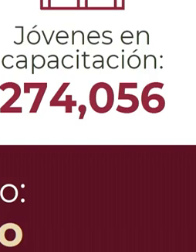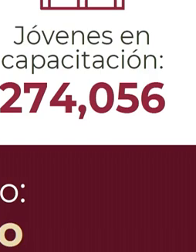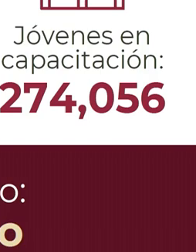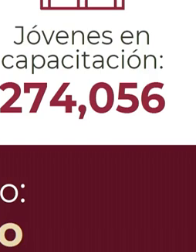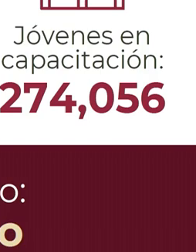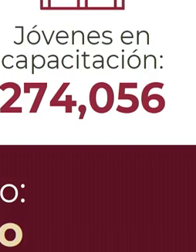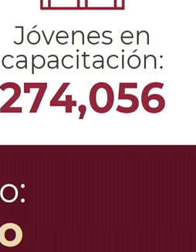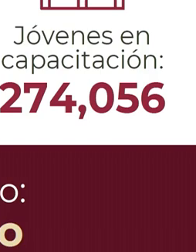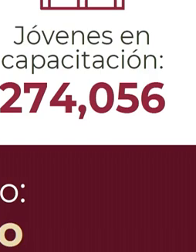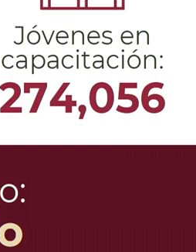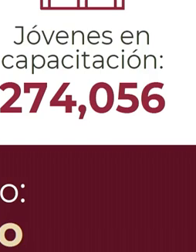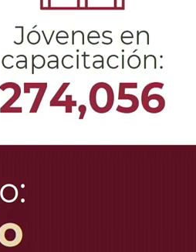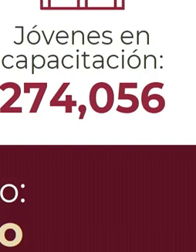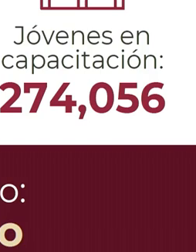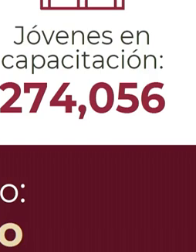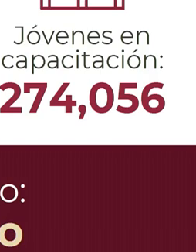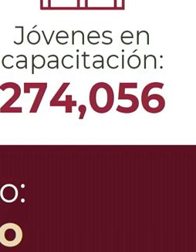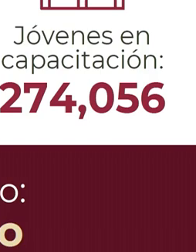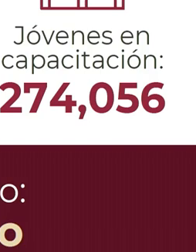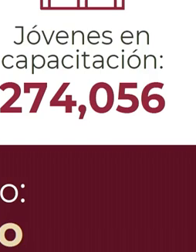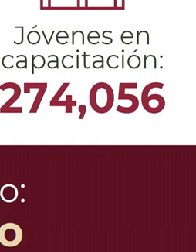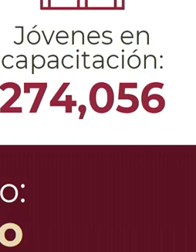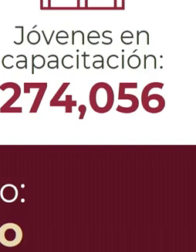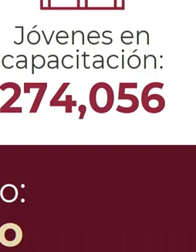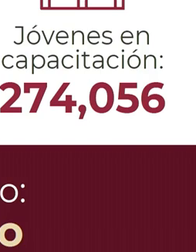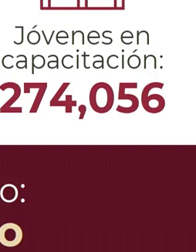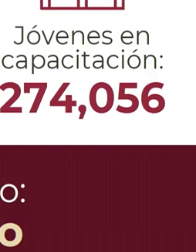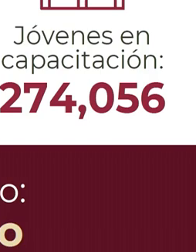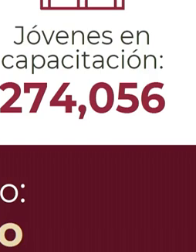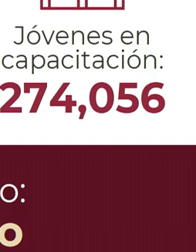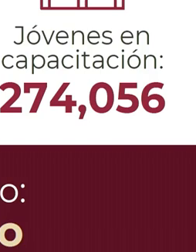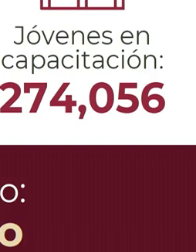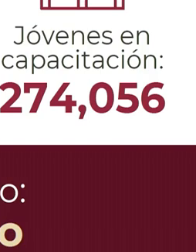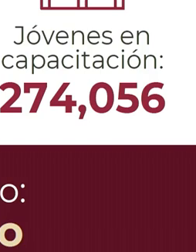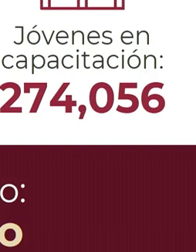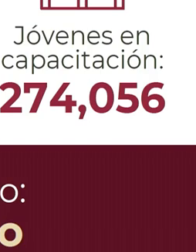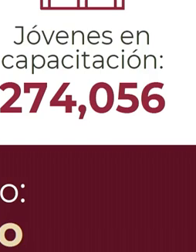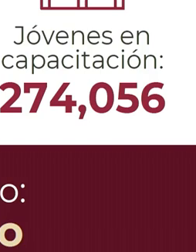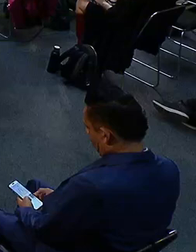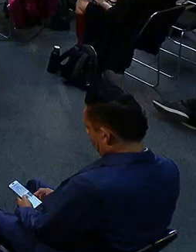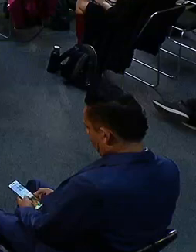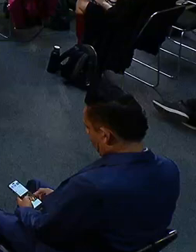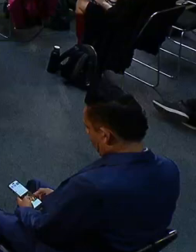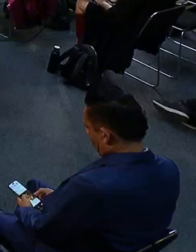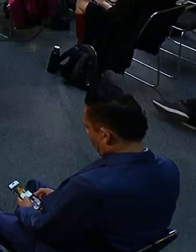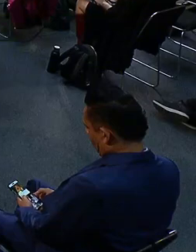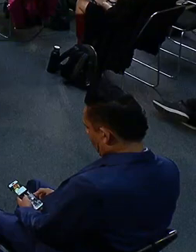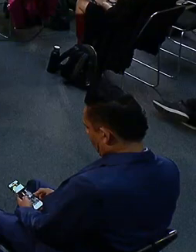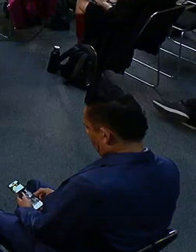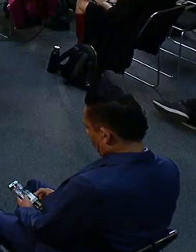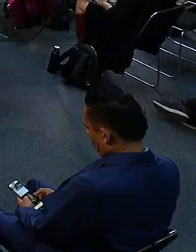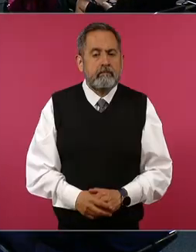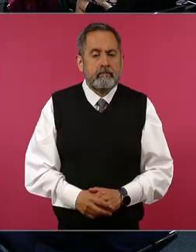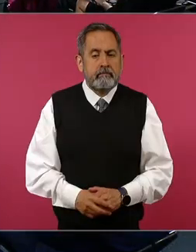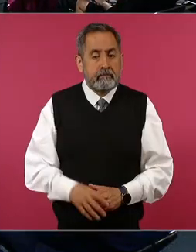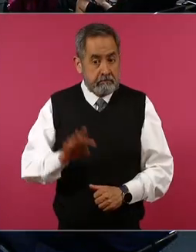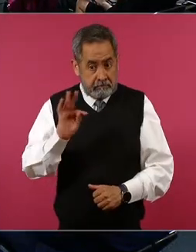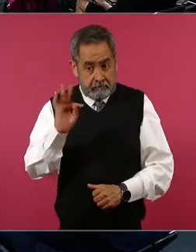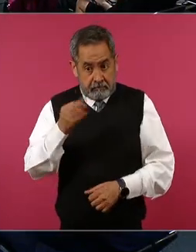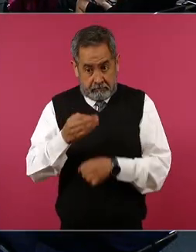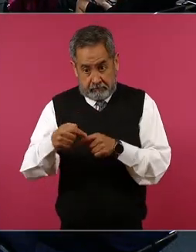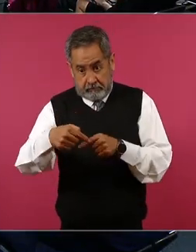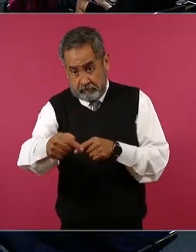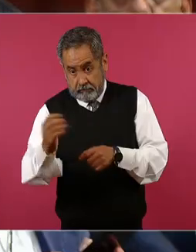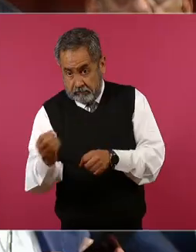saber es si se va a incrementar sí exactamente si ahorita tienen todavía oportunidad